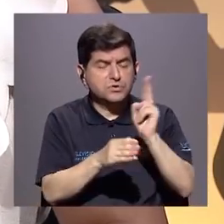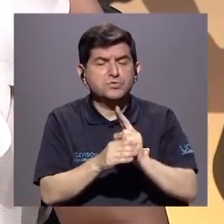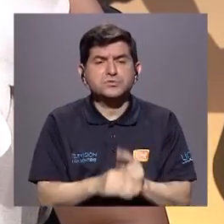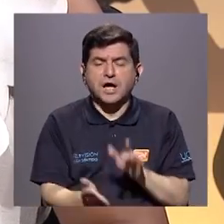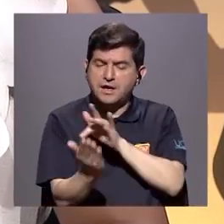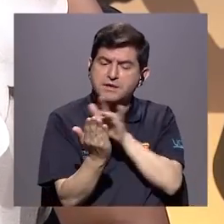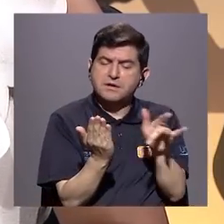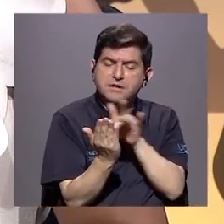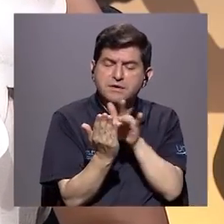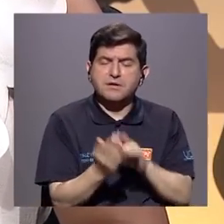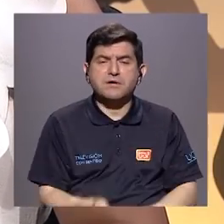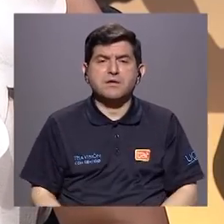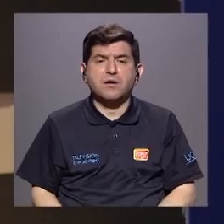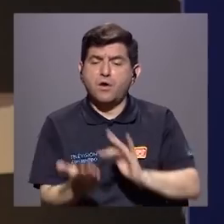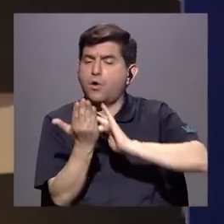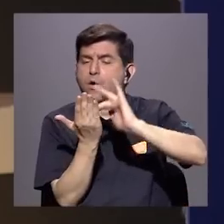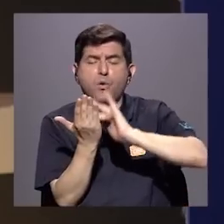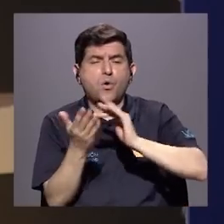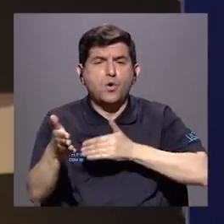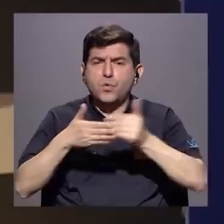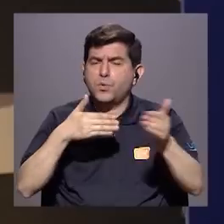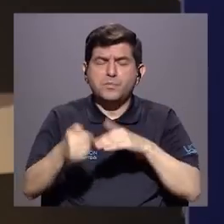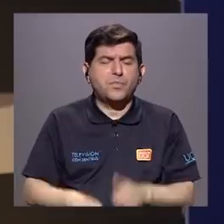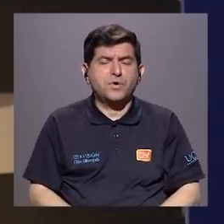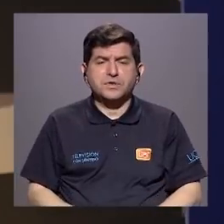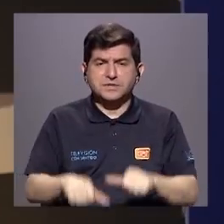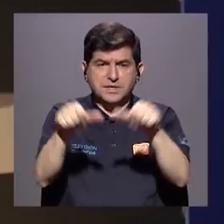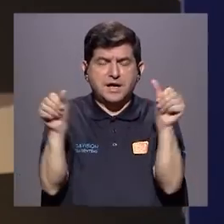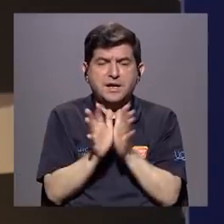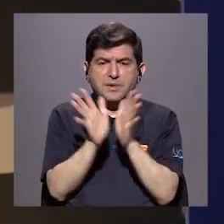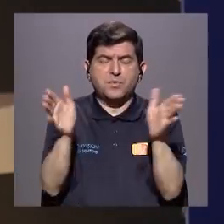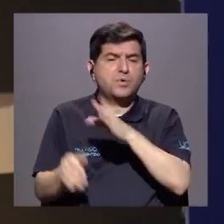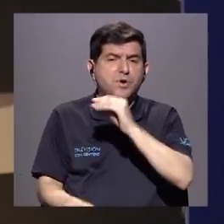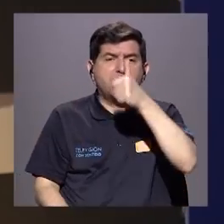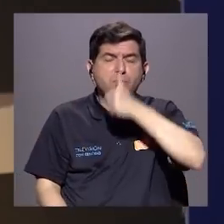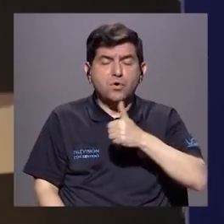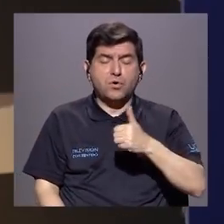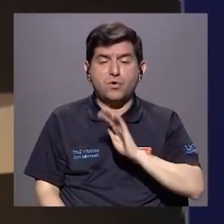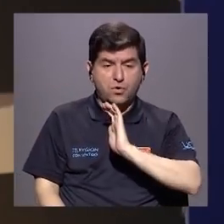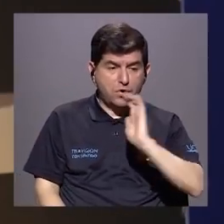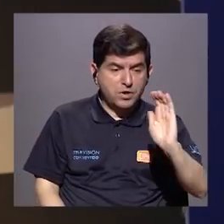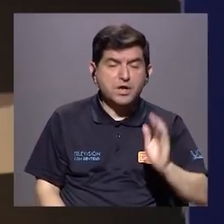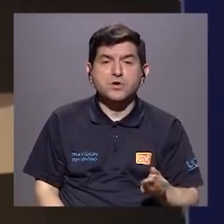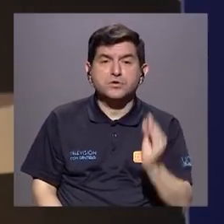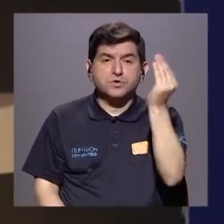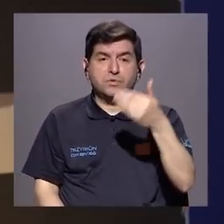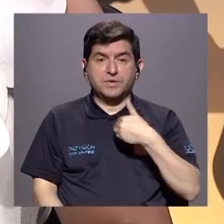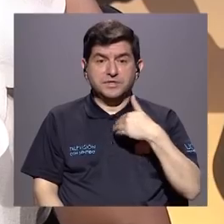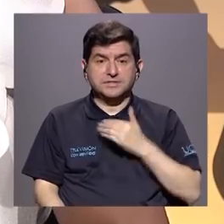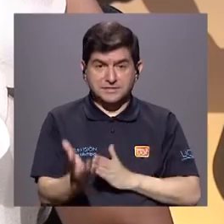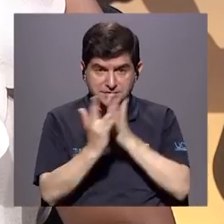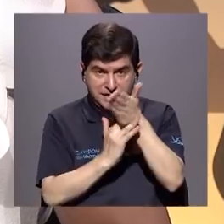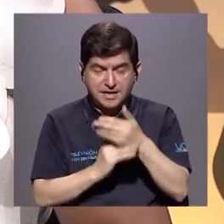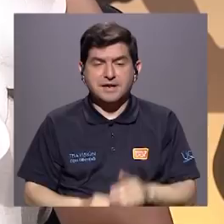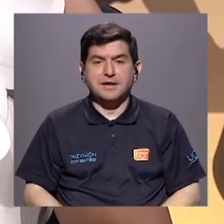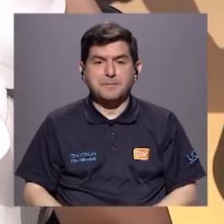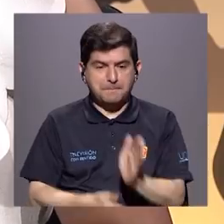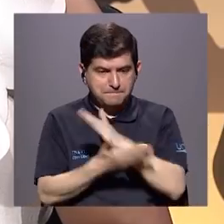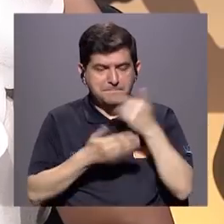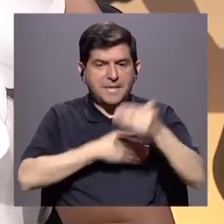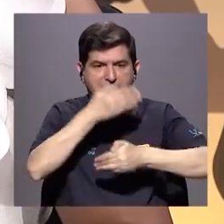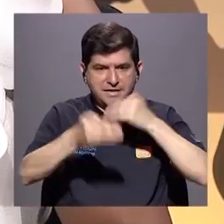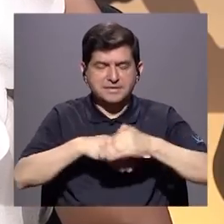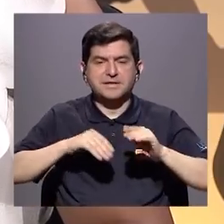a utilizar la tableta, si vamos a utilizar el celular, indistintamente de si es público o privado, los chiquillos lo tienen y tienen acceso. Hagámoslos parte del proceso de enseñanza